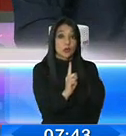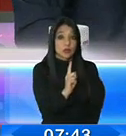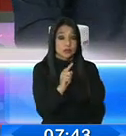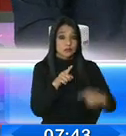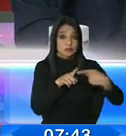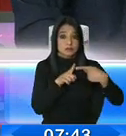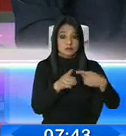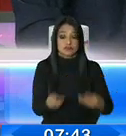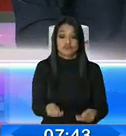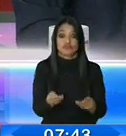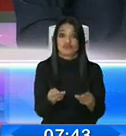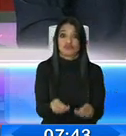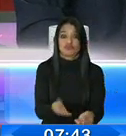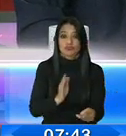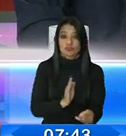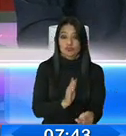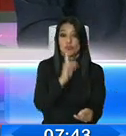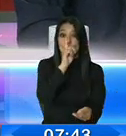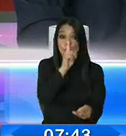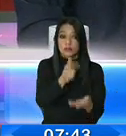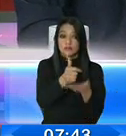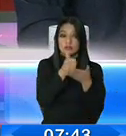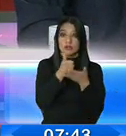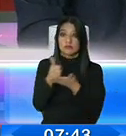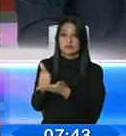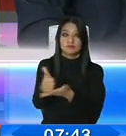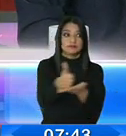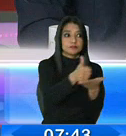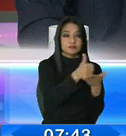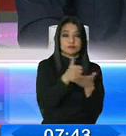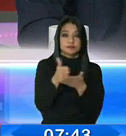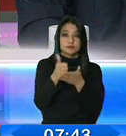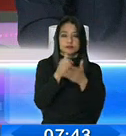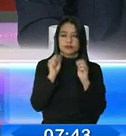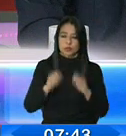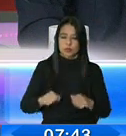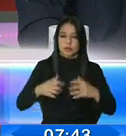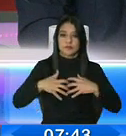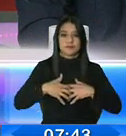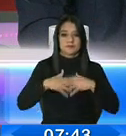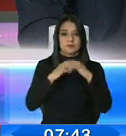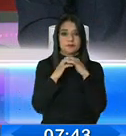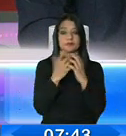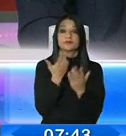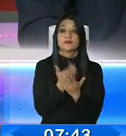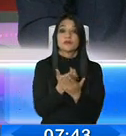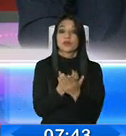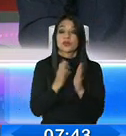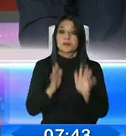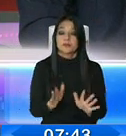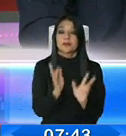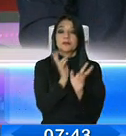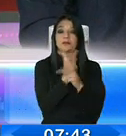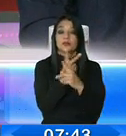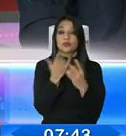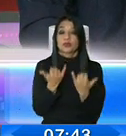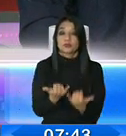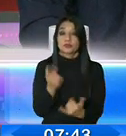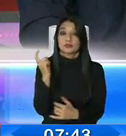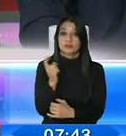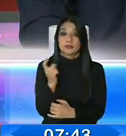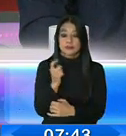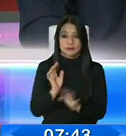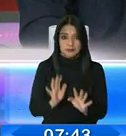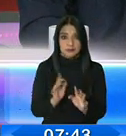puesto sobre la mesa una de las herramientas para lograr esta reactivación económica y productiva que hoy el Ecuador